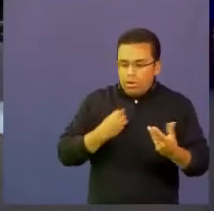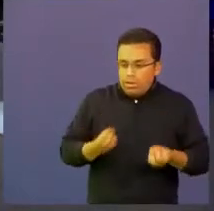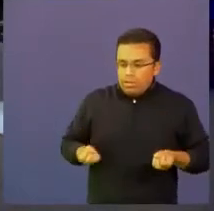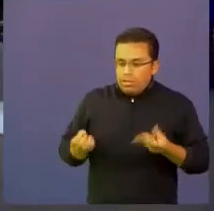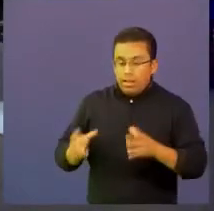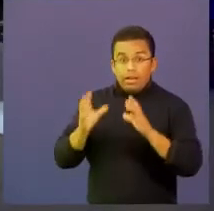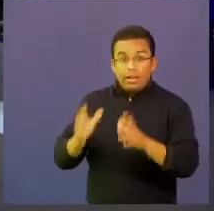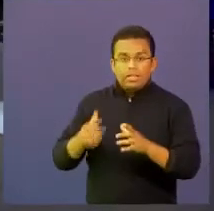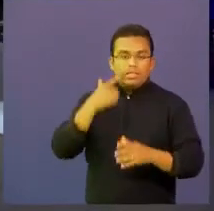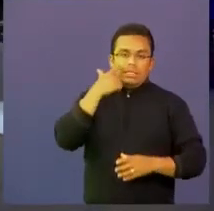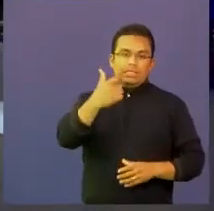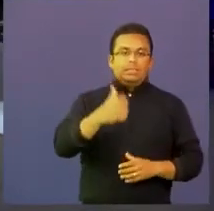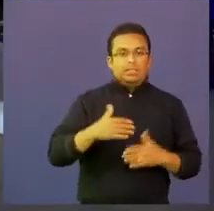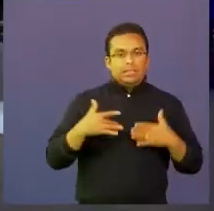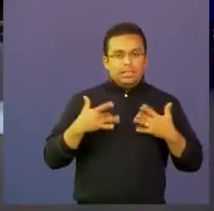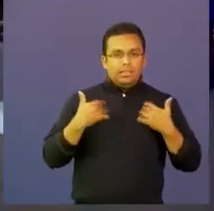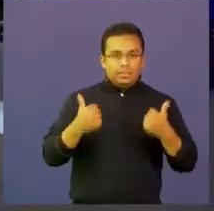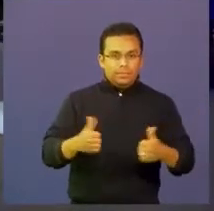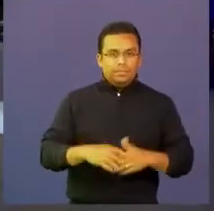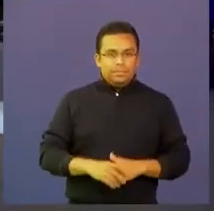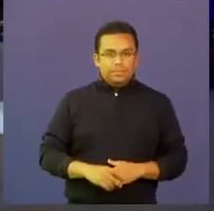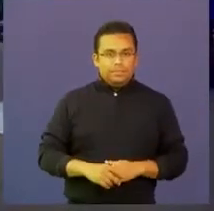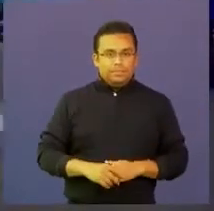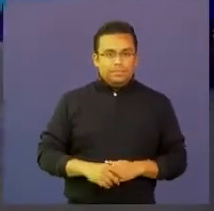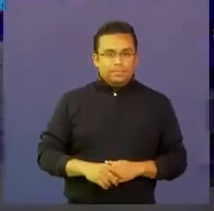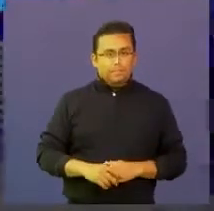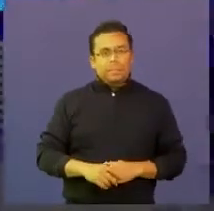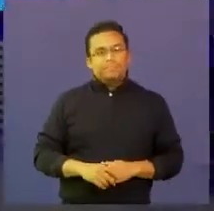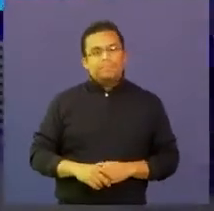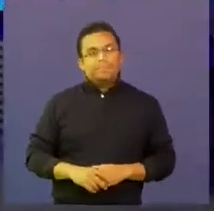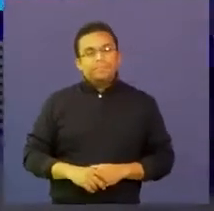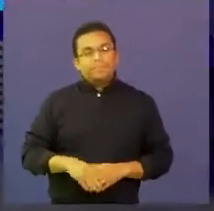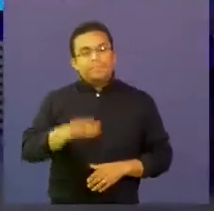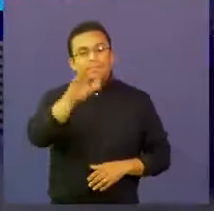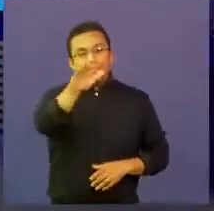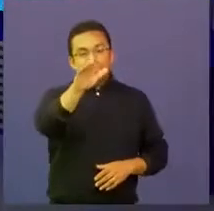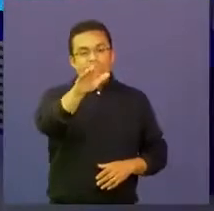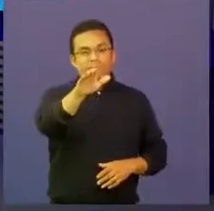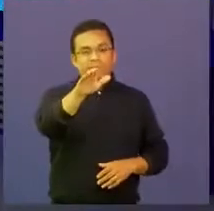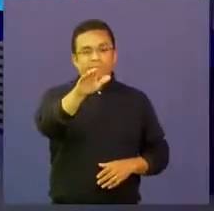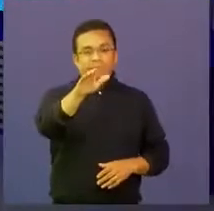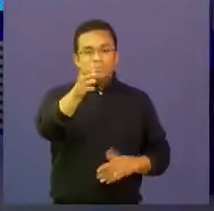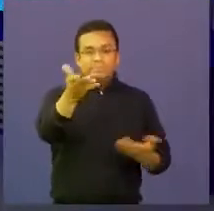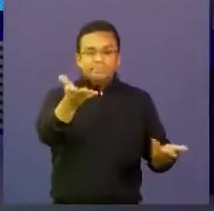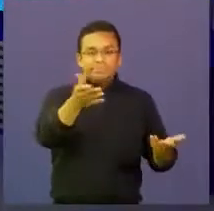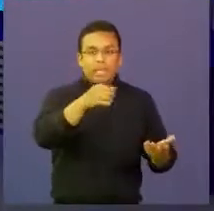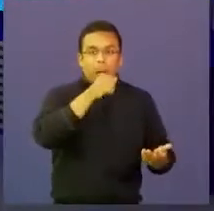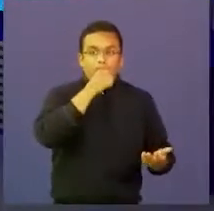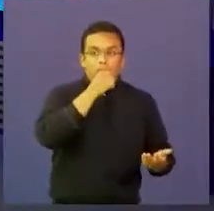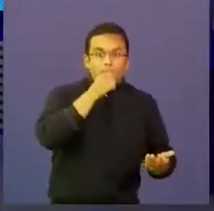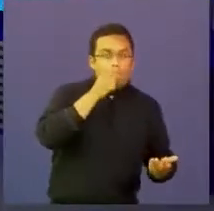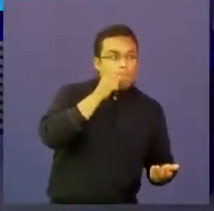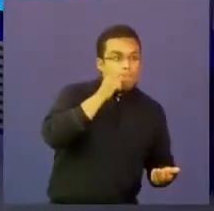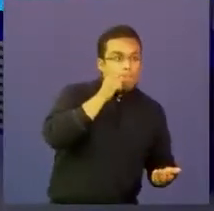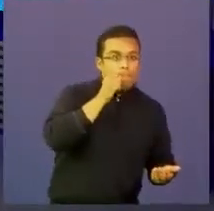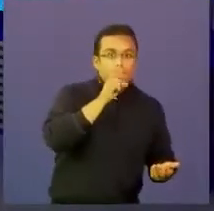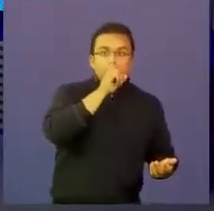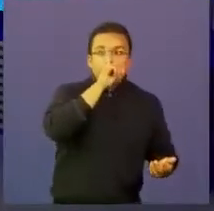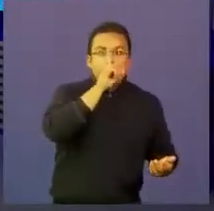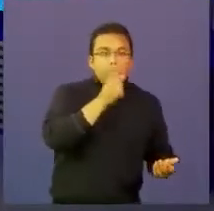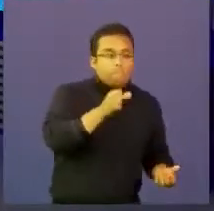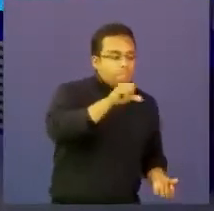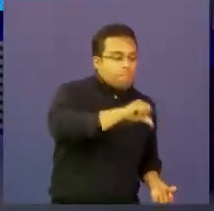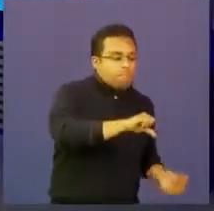esta clase sea muy divertida profes no hay nada no hay ninguna receta nadie tiene la receta